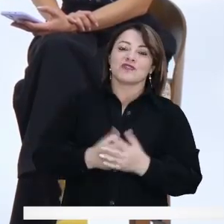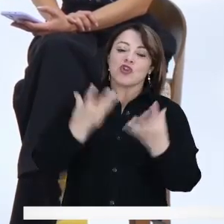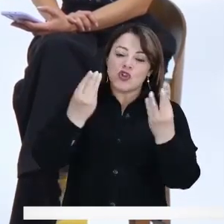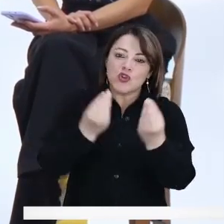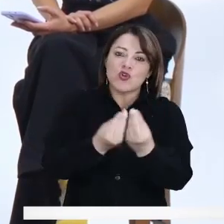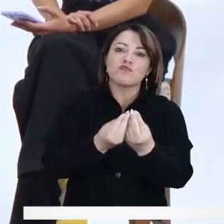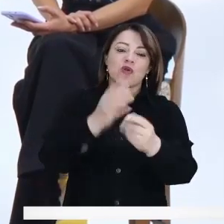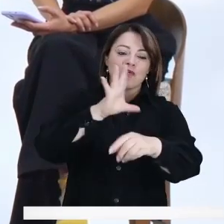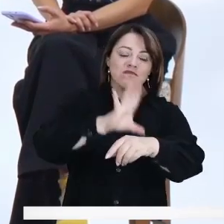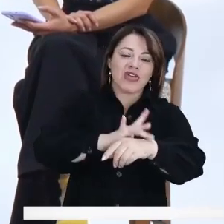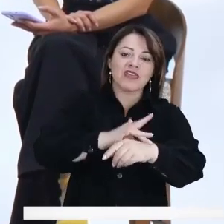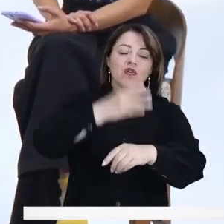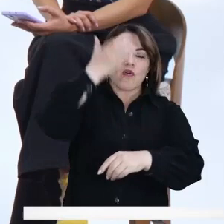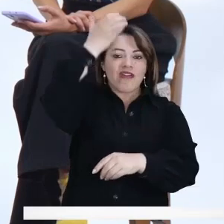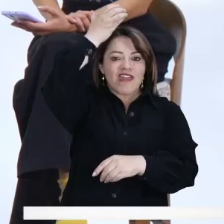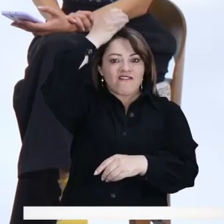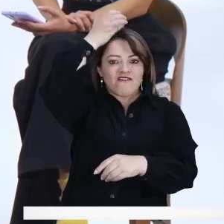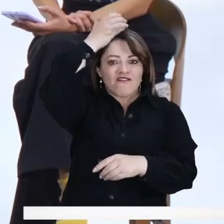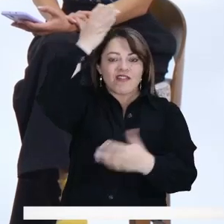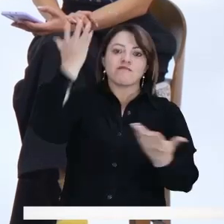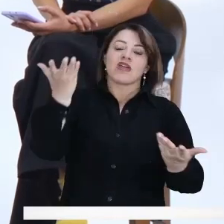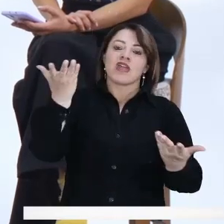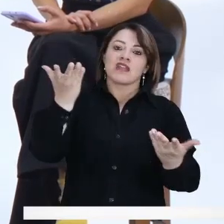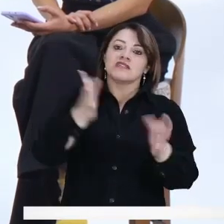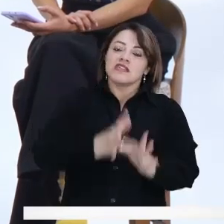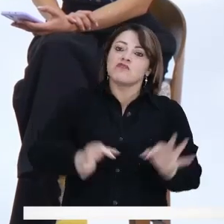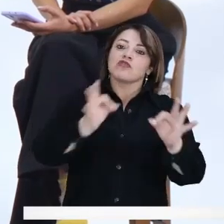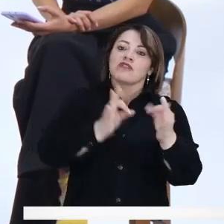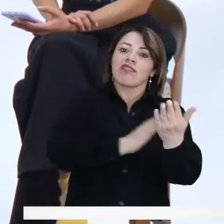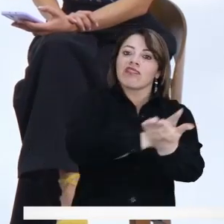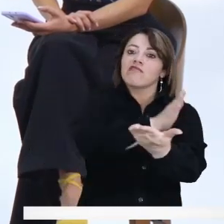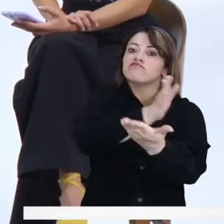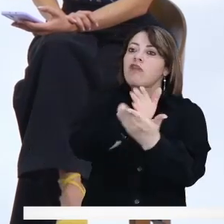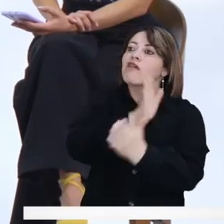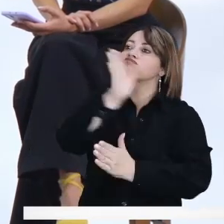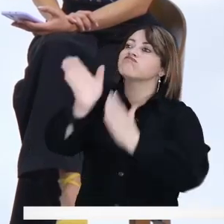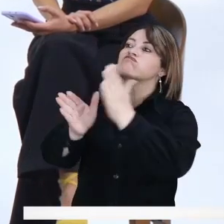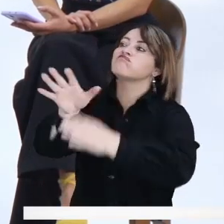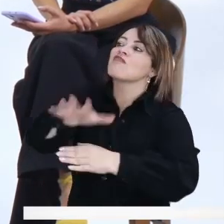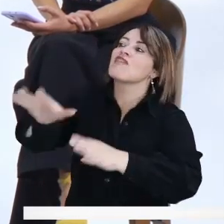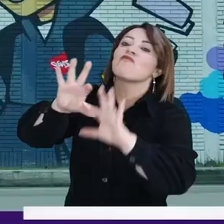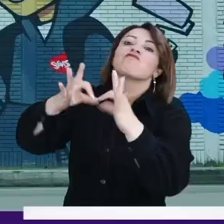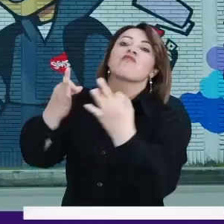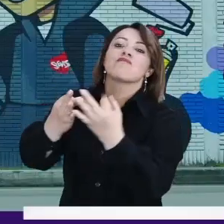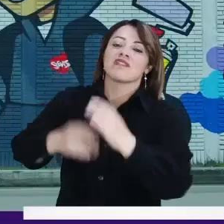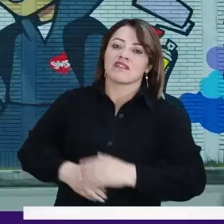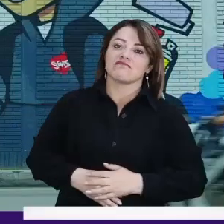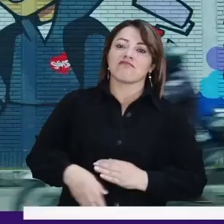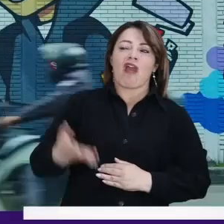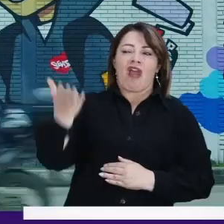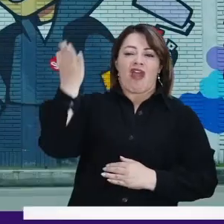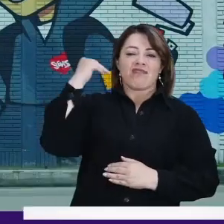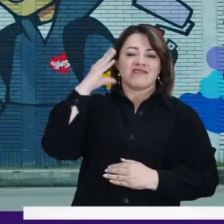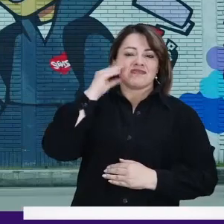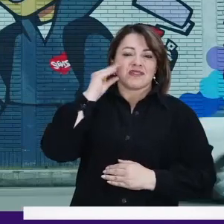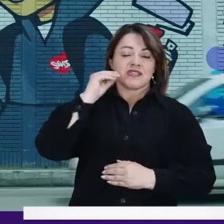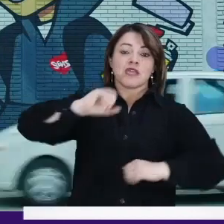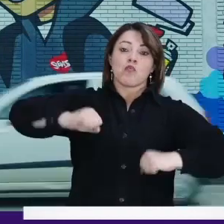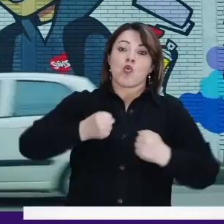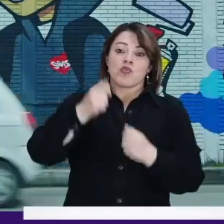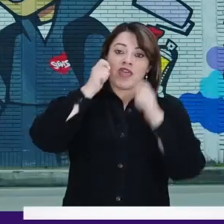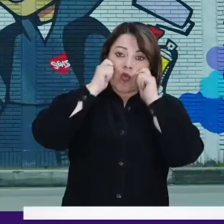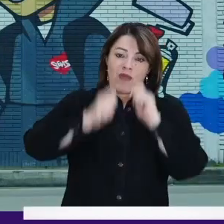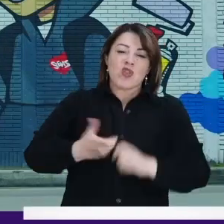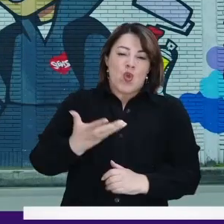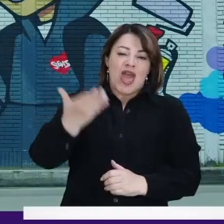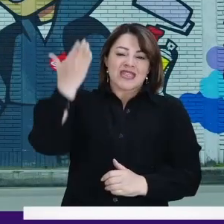sino que el médico y todo el equipo, las enfermeras lleguen a la familia. Hubo una experiencia importante en la Bogotá